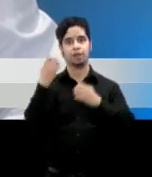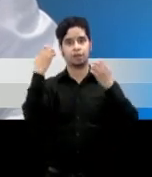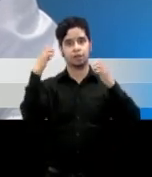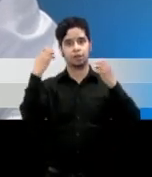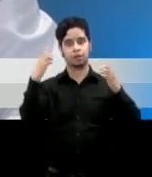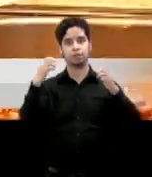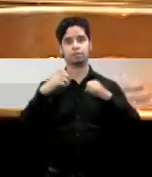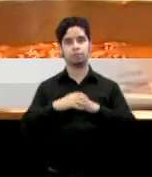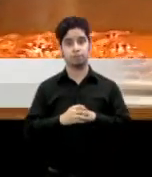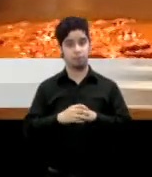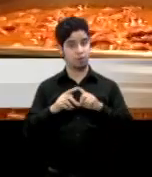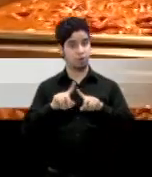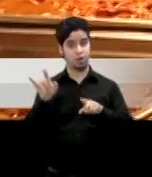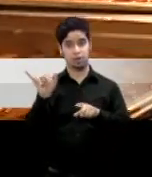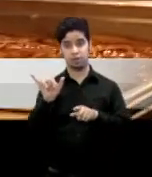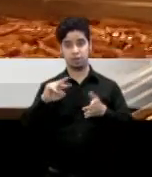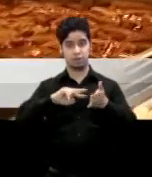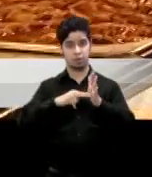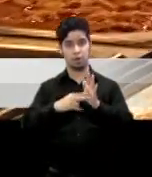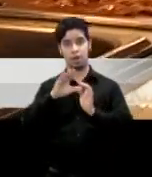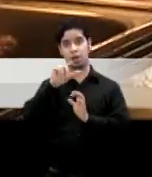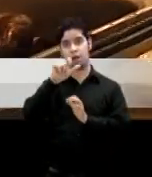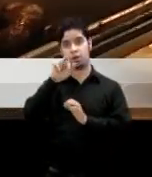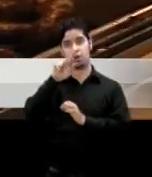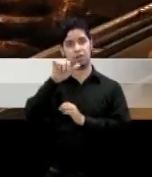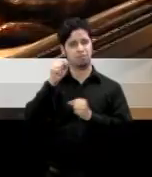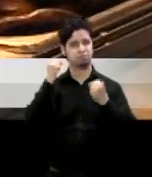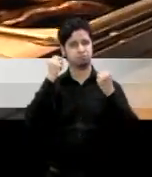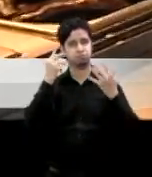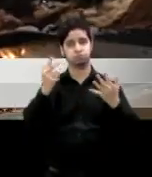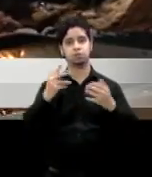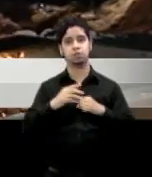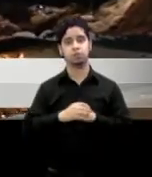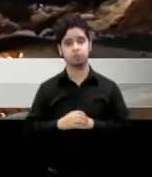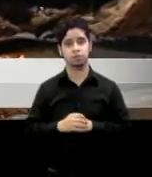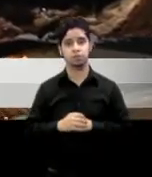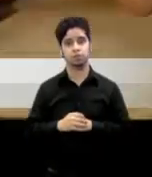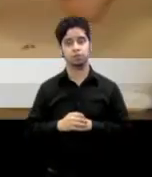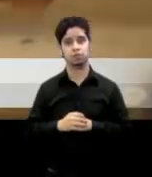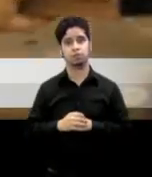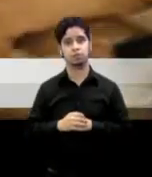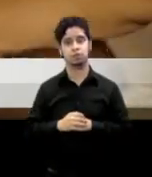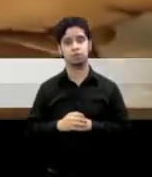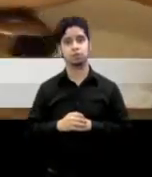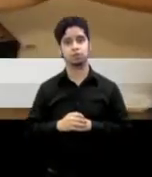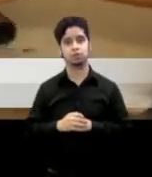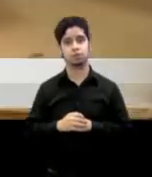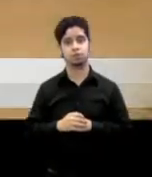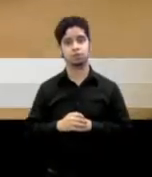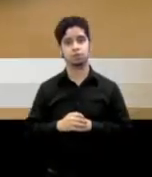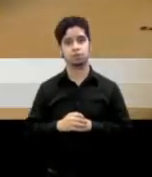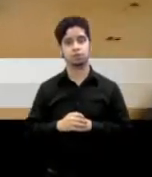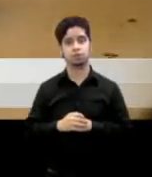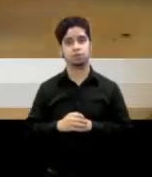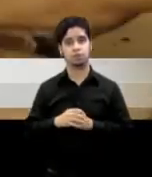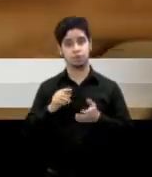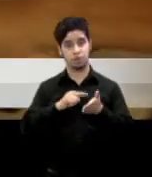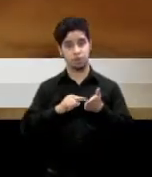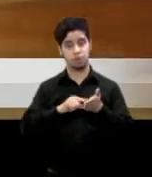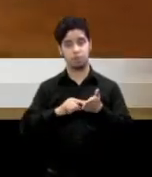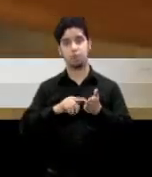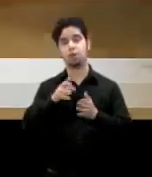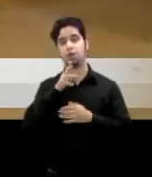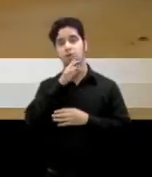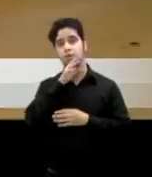al por mayor lejos de recomendarte que te obtengas del arroz con gandules lechón y morcilla en chequeate hablamos de control de